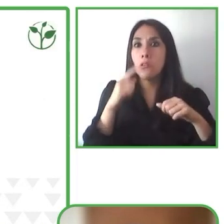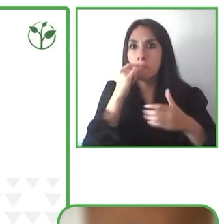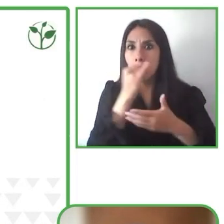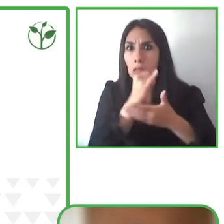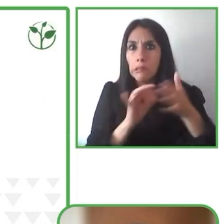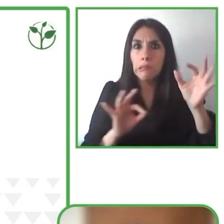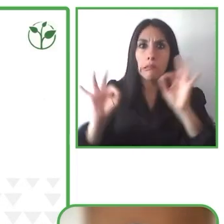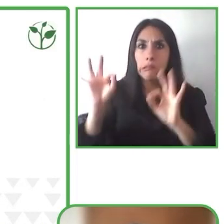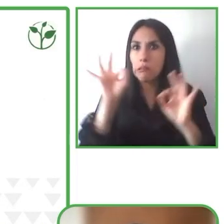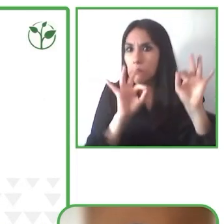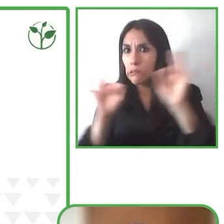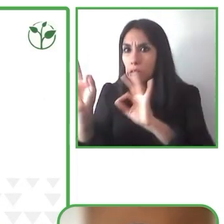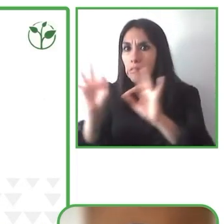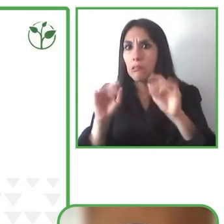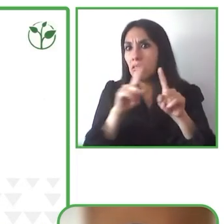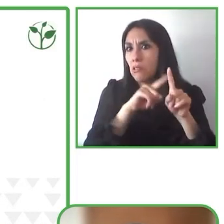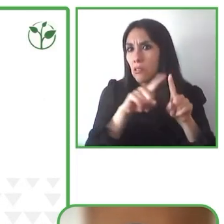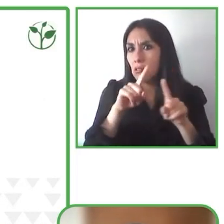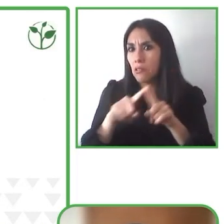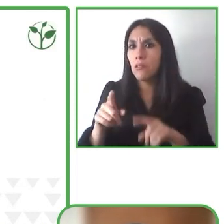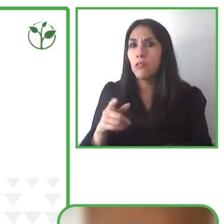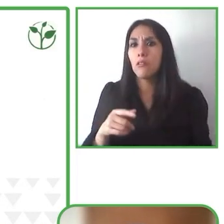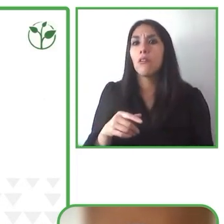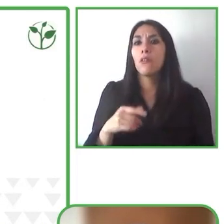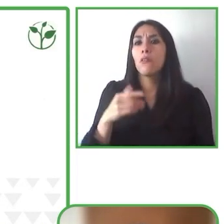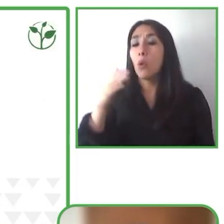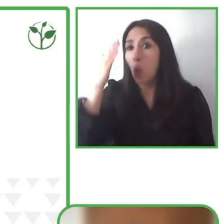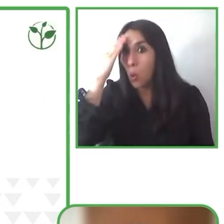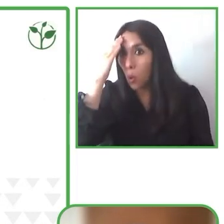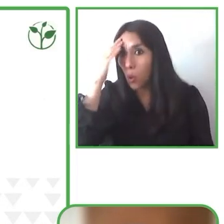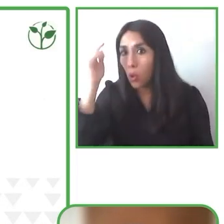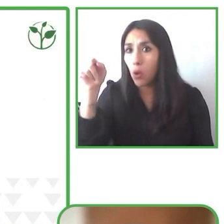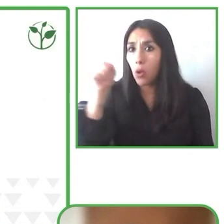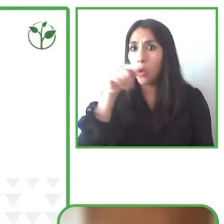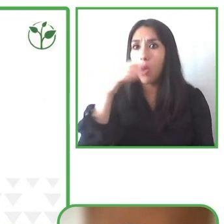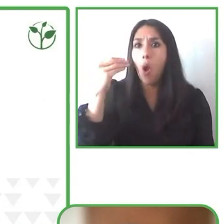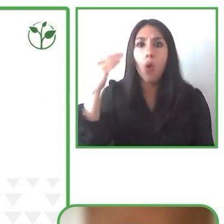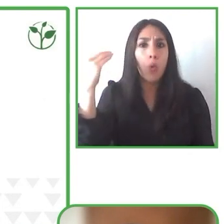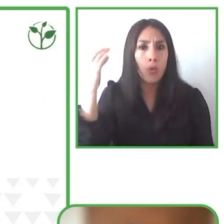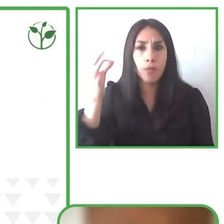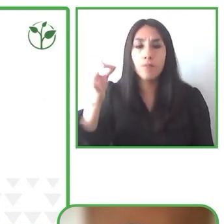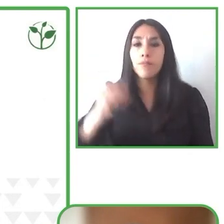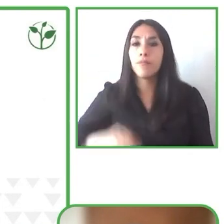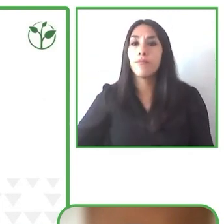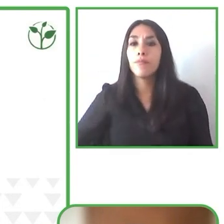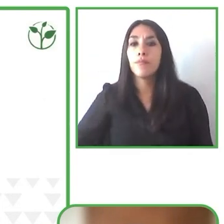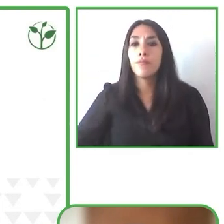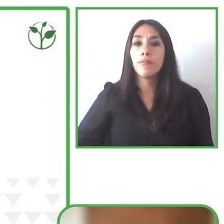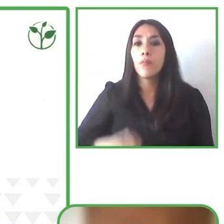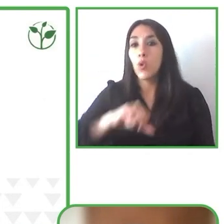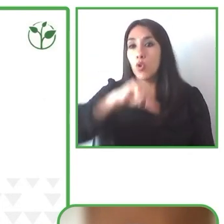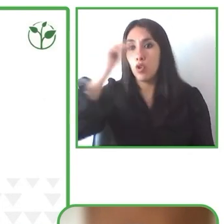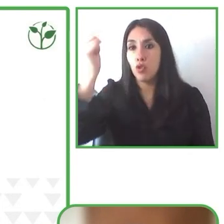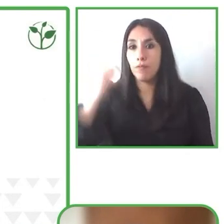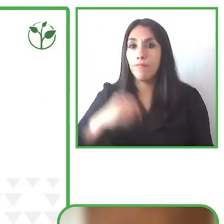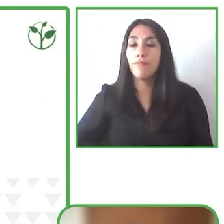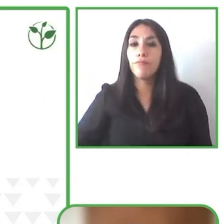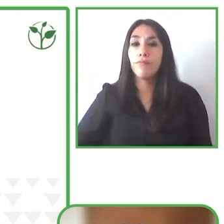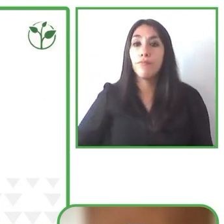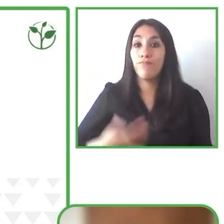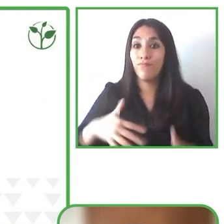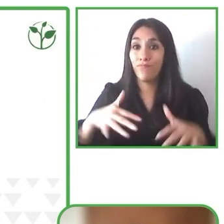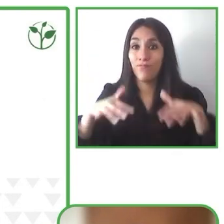apoyos por ejemplo antes de una obra de teatro para que las personas que no pueden ver puedan palpar